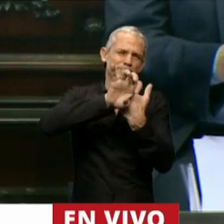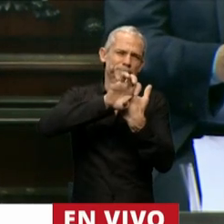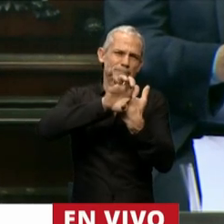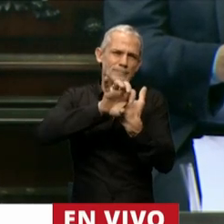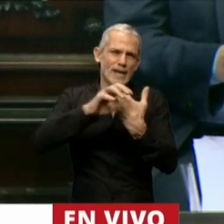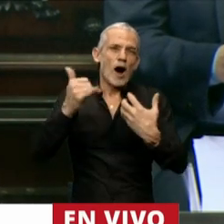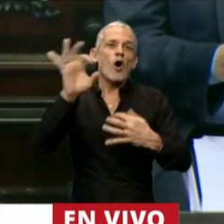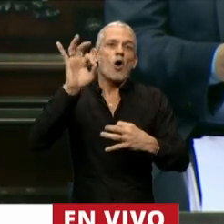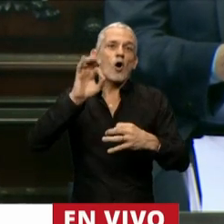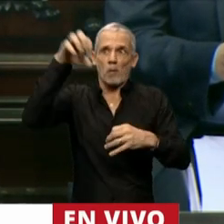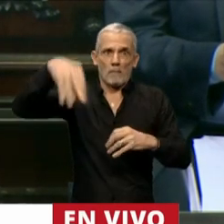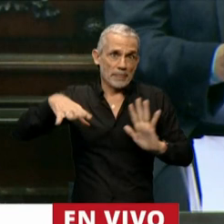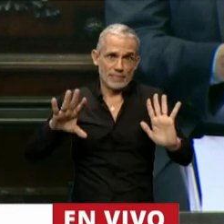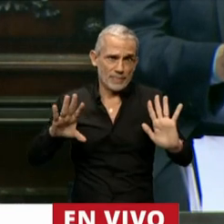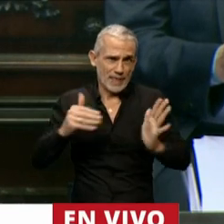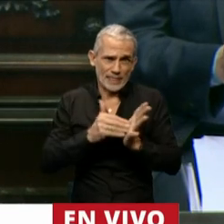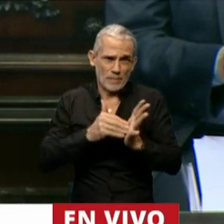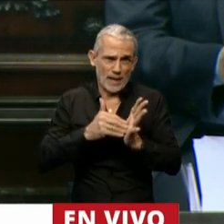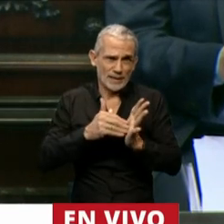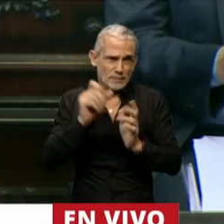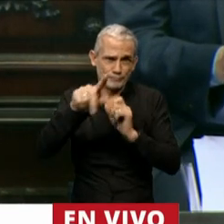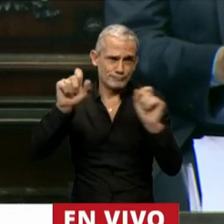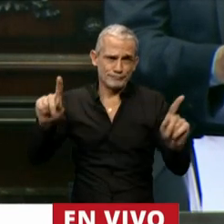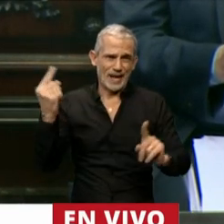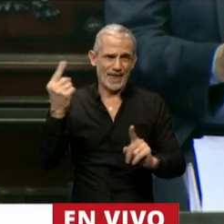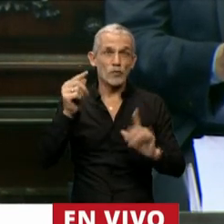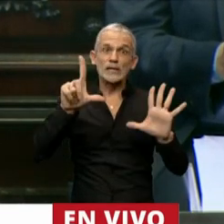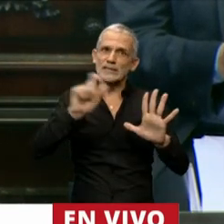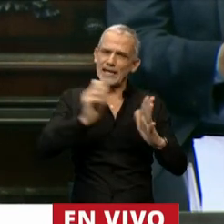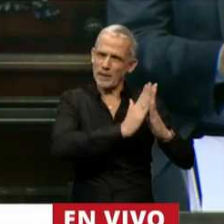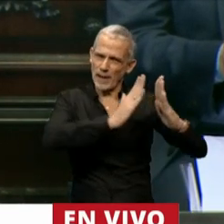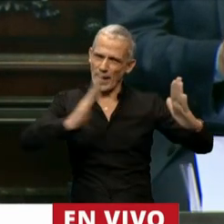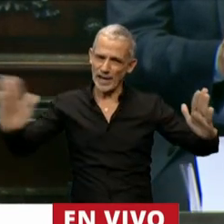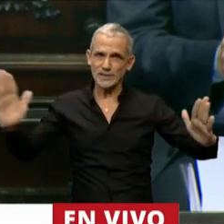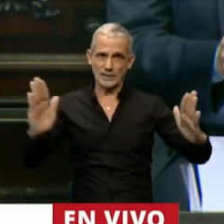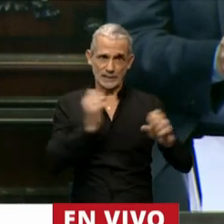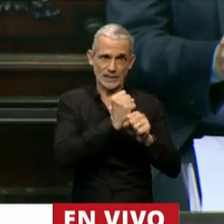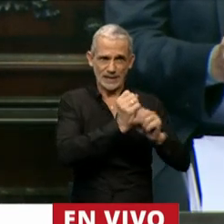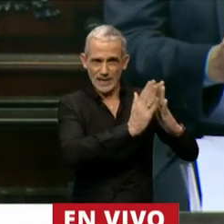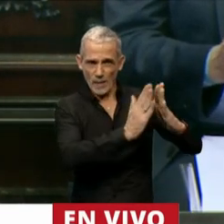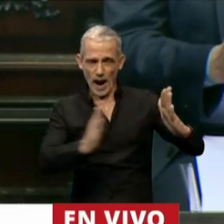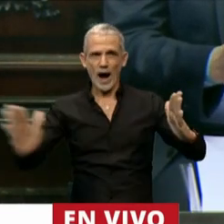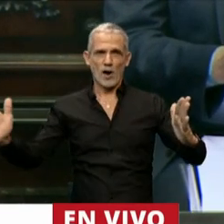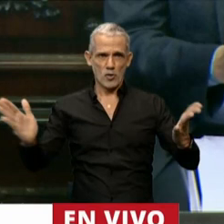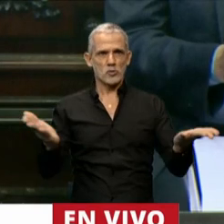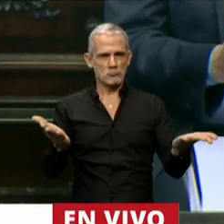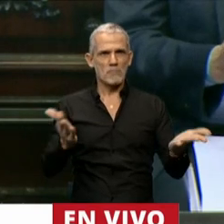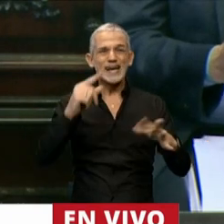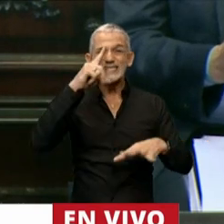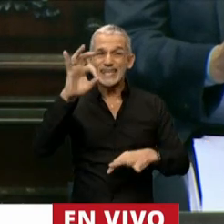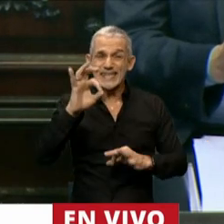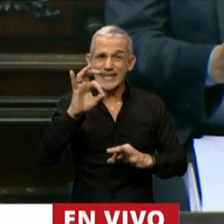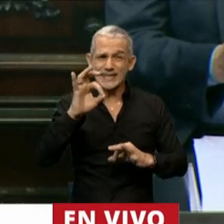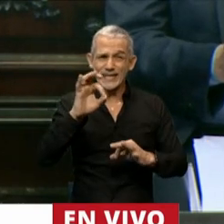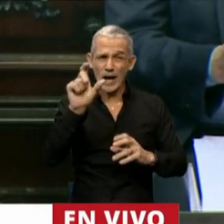o presenciales en estos 7 meses de gestión. De esos 70,